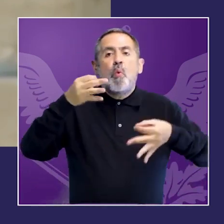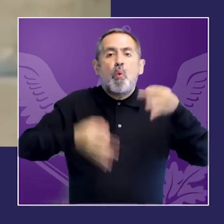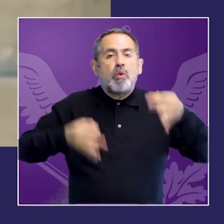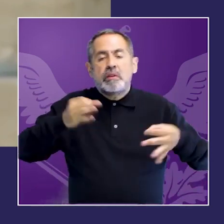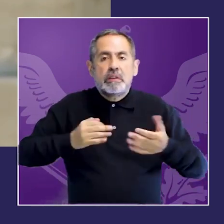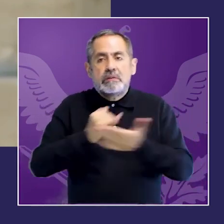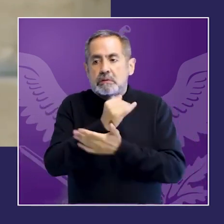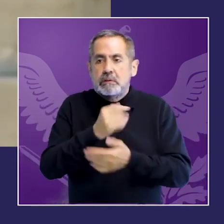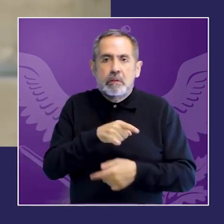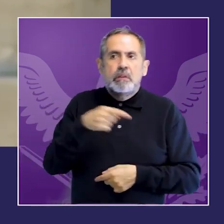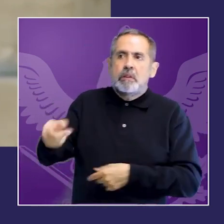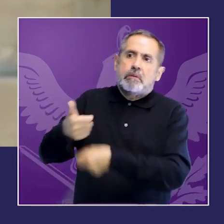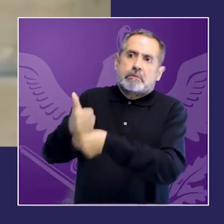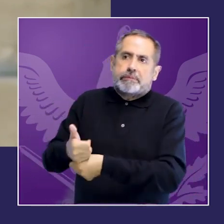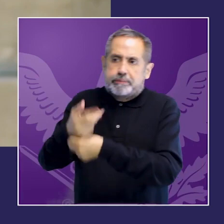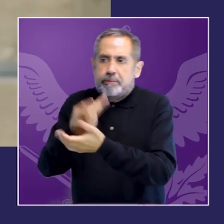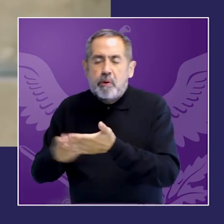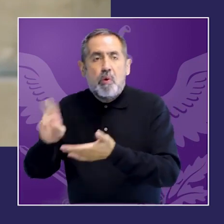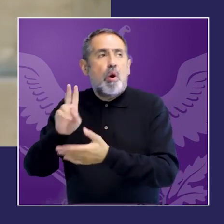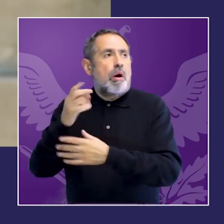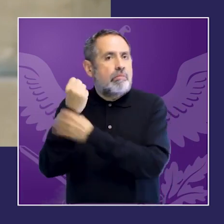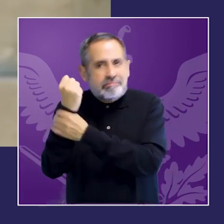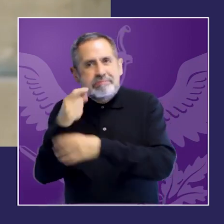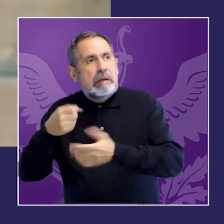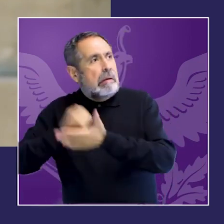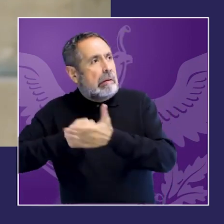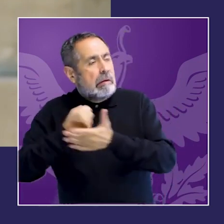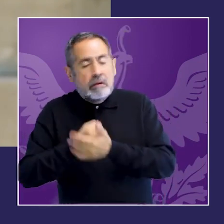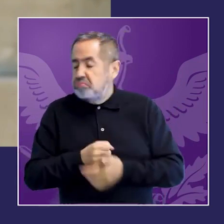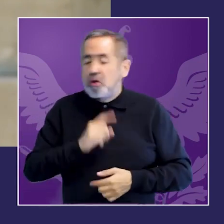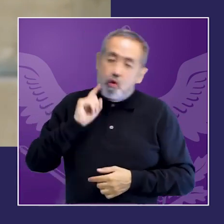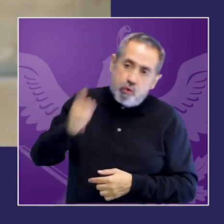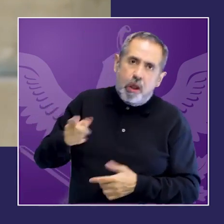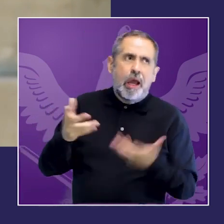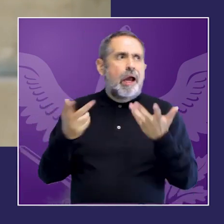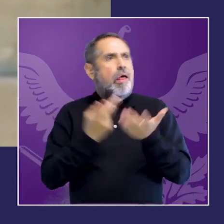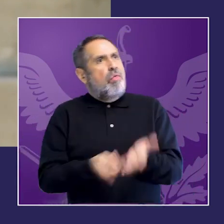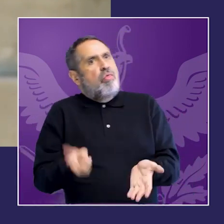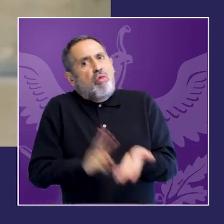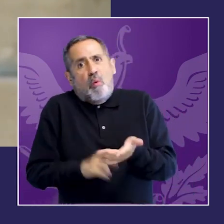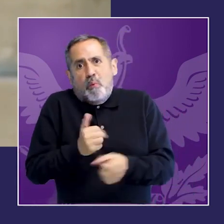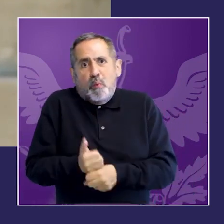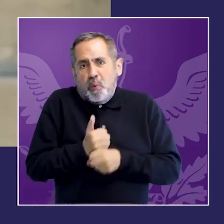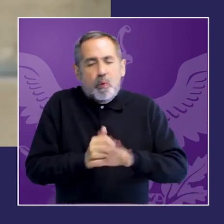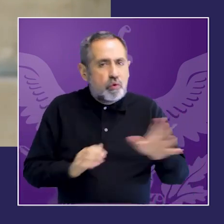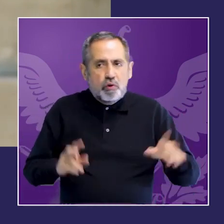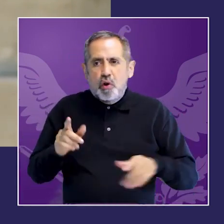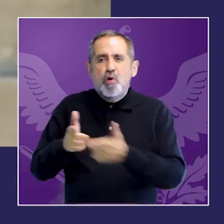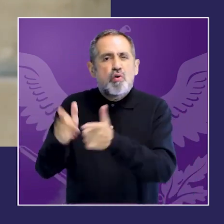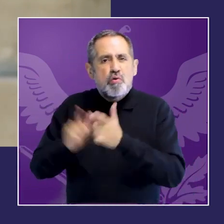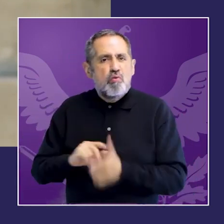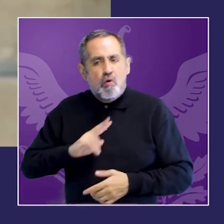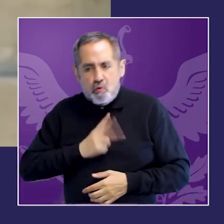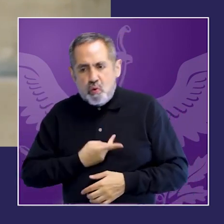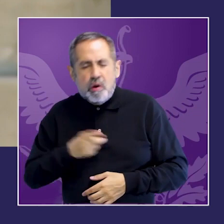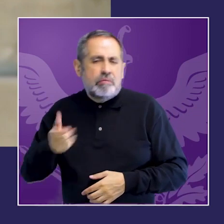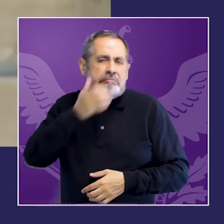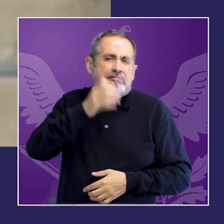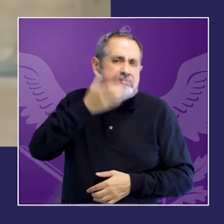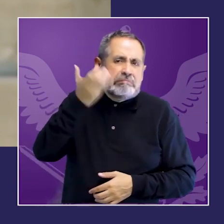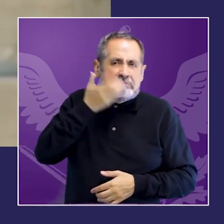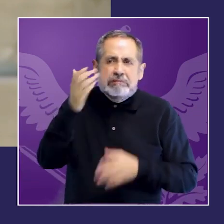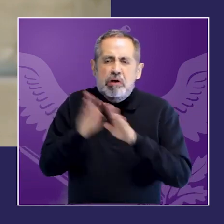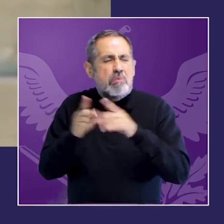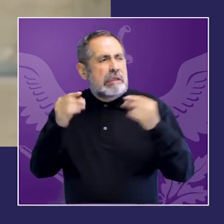este caso el caso del travesticidio de Diana Zacayán una activista del colectivo travesti trans en Argentina allí el